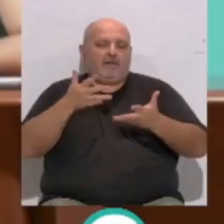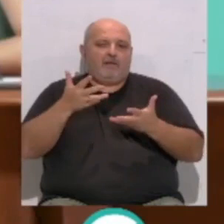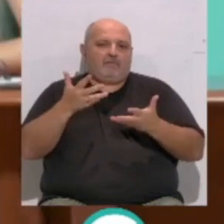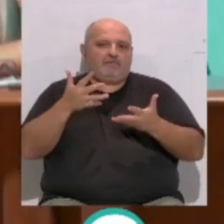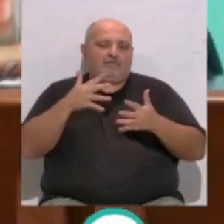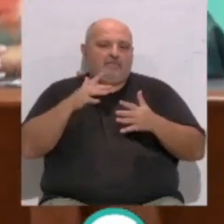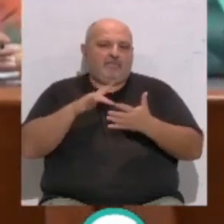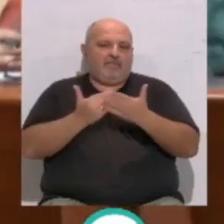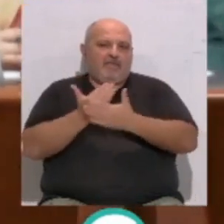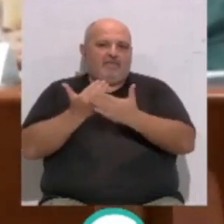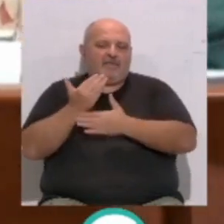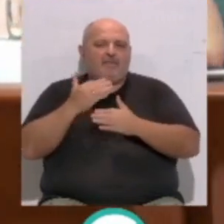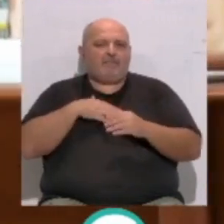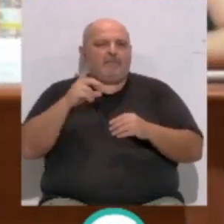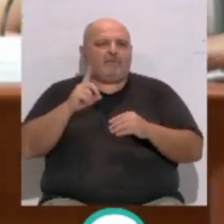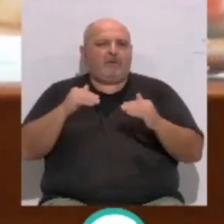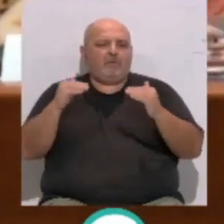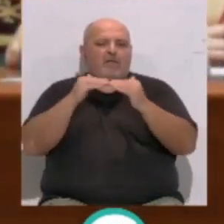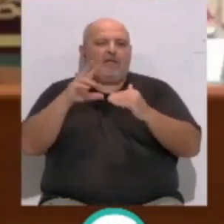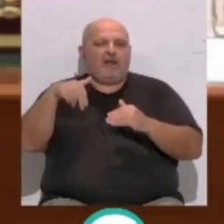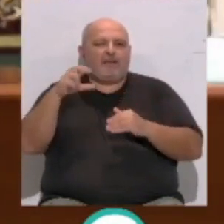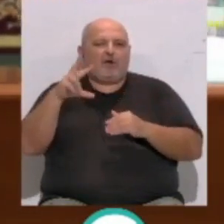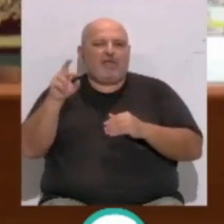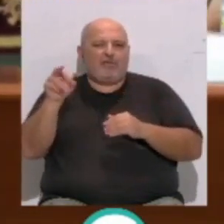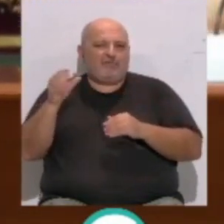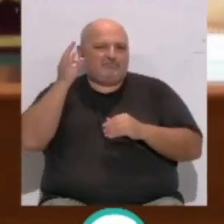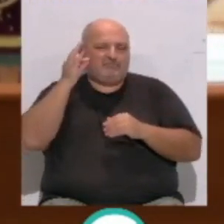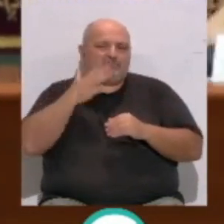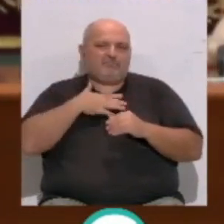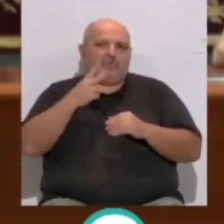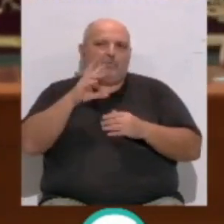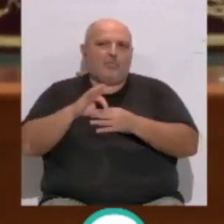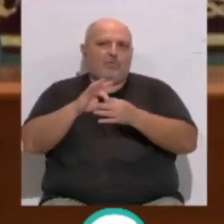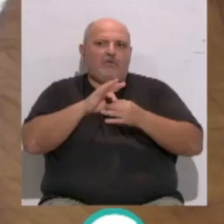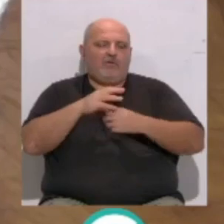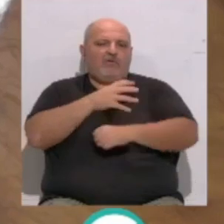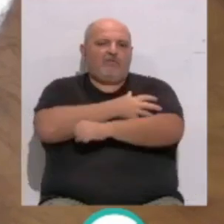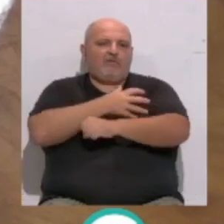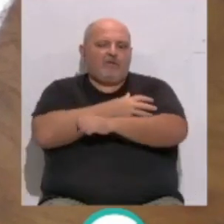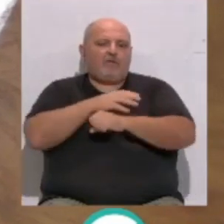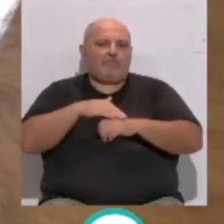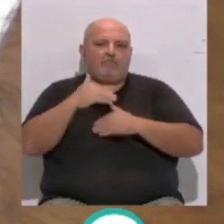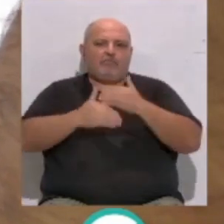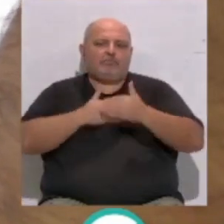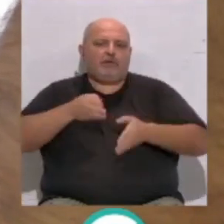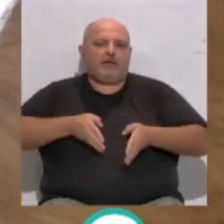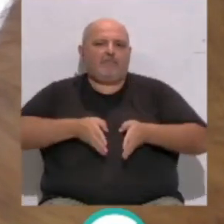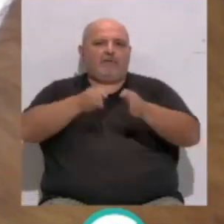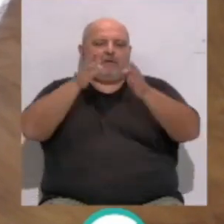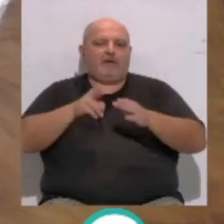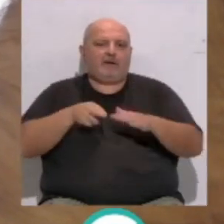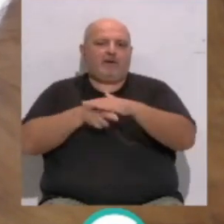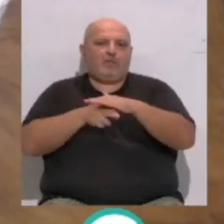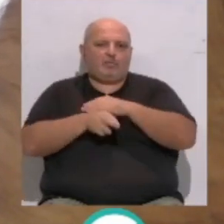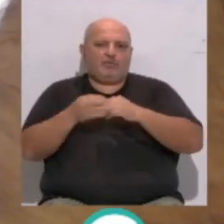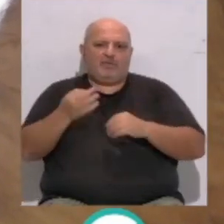Así, la diputada de Igualdad, Carmen Collado, ha destacado la necesidad de la unión de fuerzas y sororidad como camino para alcanzar recursos para este